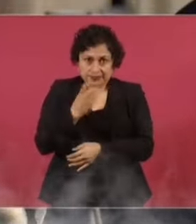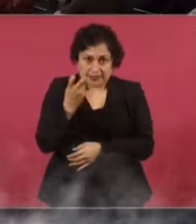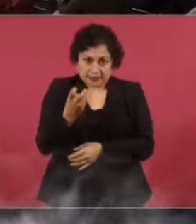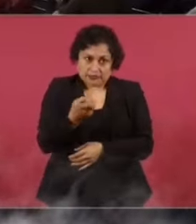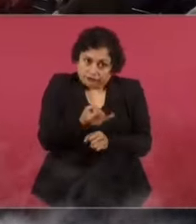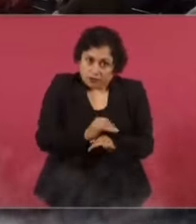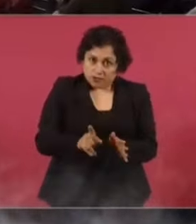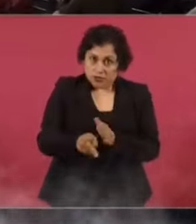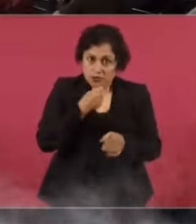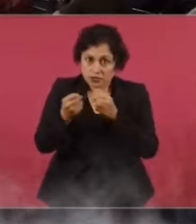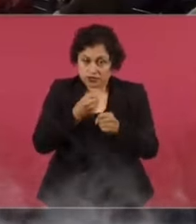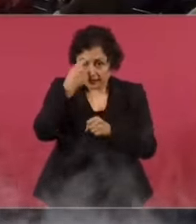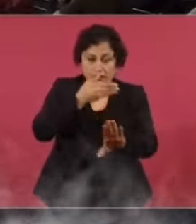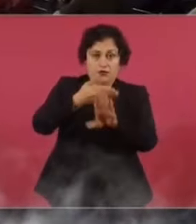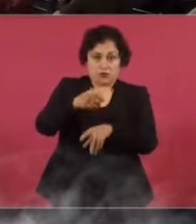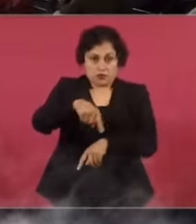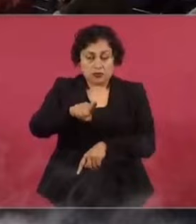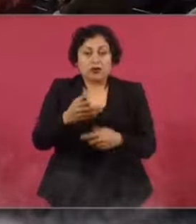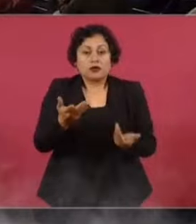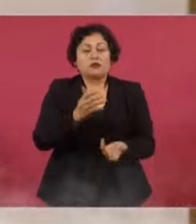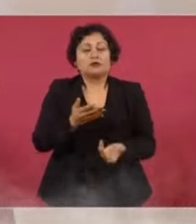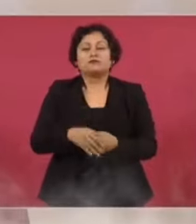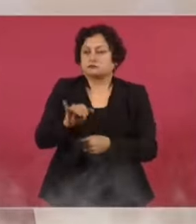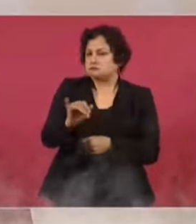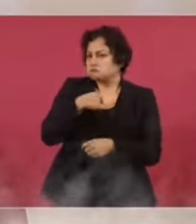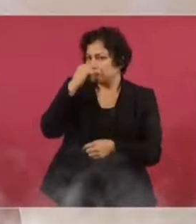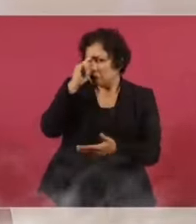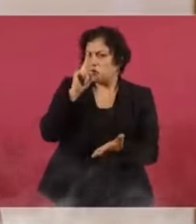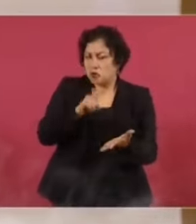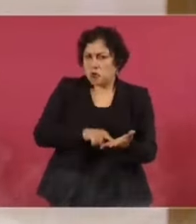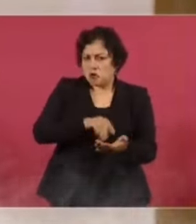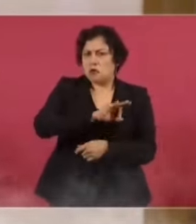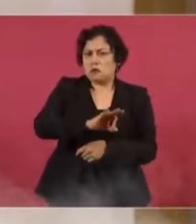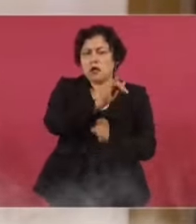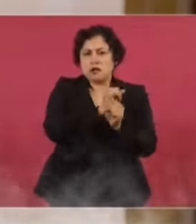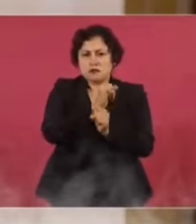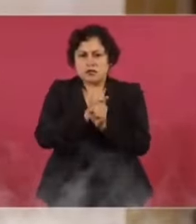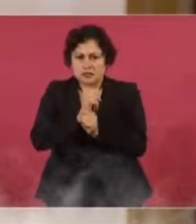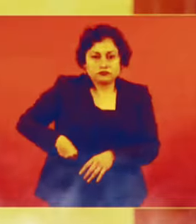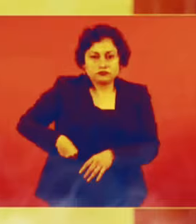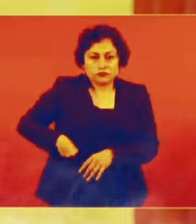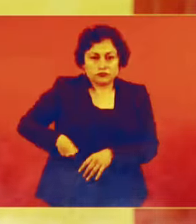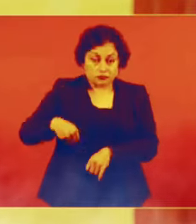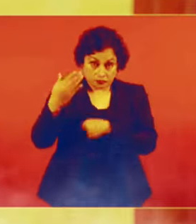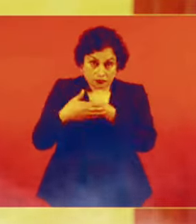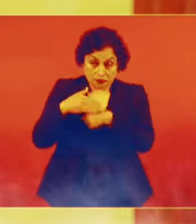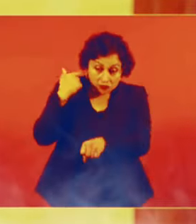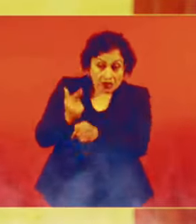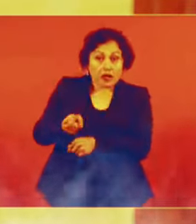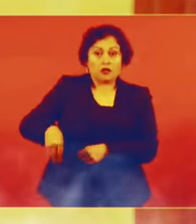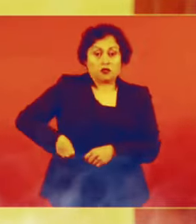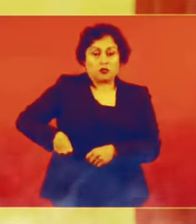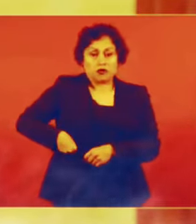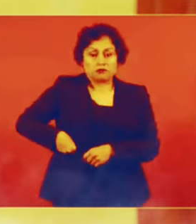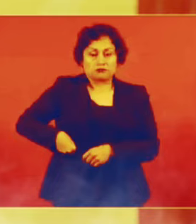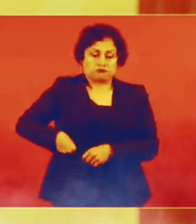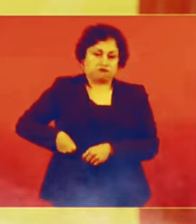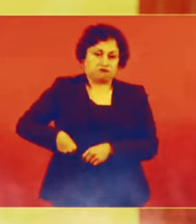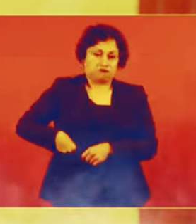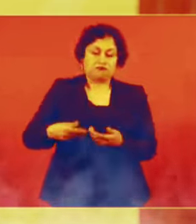oposición? Sí, yo creo que se va a investigar para saber quiénes son los responsables, pero no debe